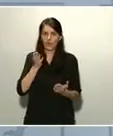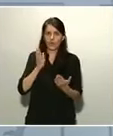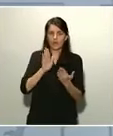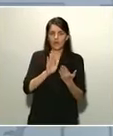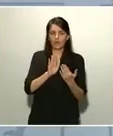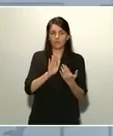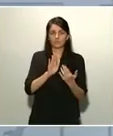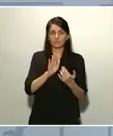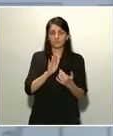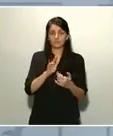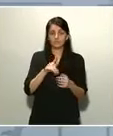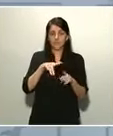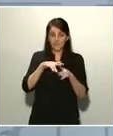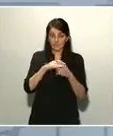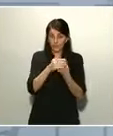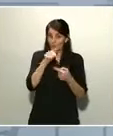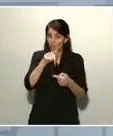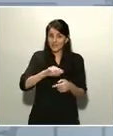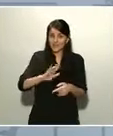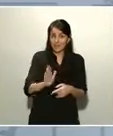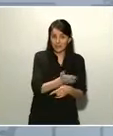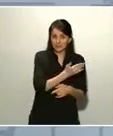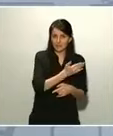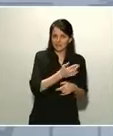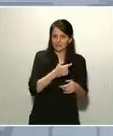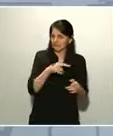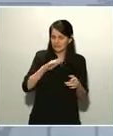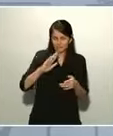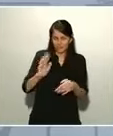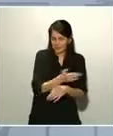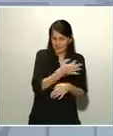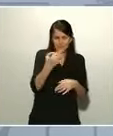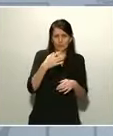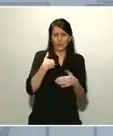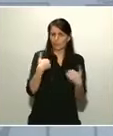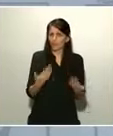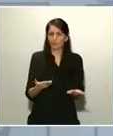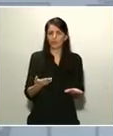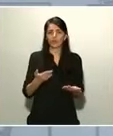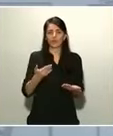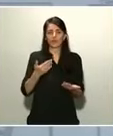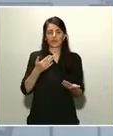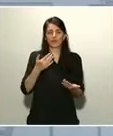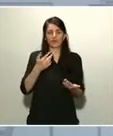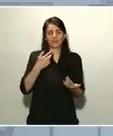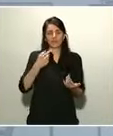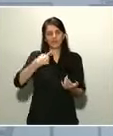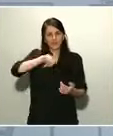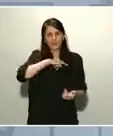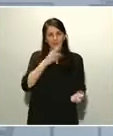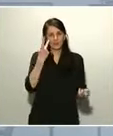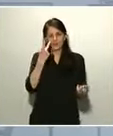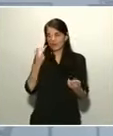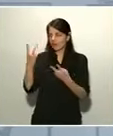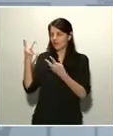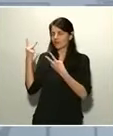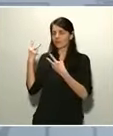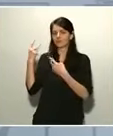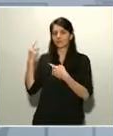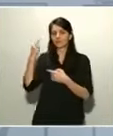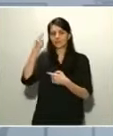que pasará y va a pasar pronto, y volvamos la vista atrás, sabremos si fuimos generosos y valientes,